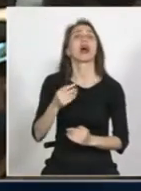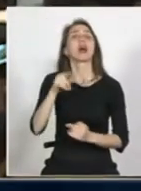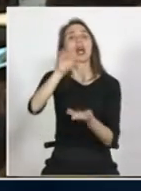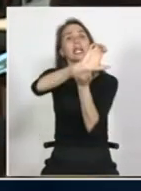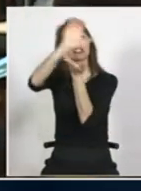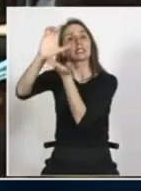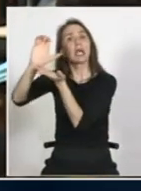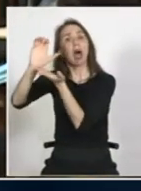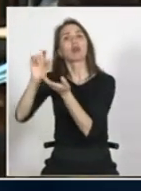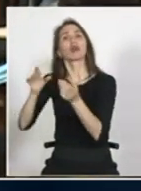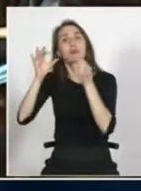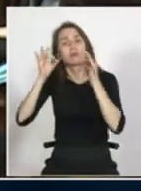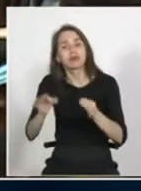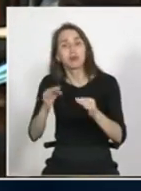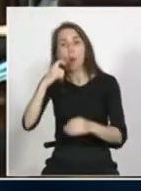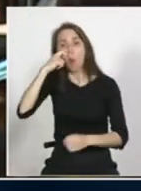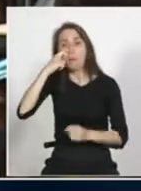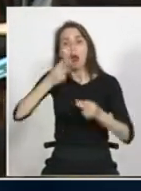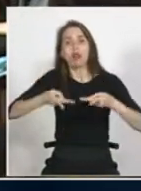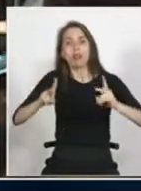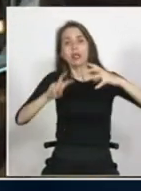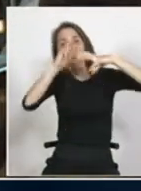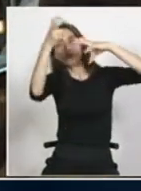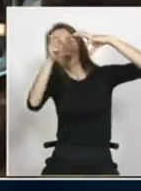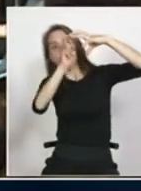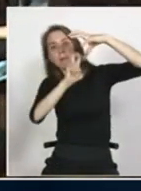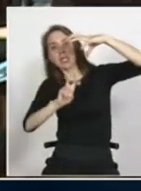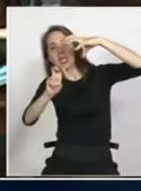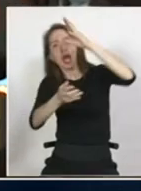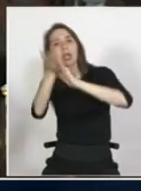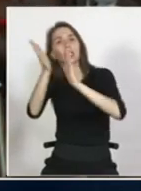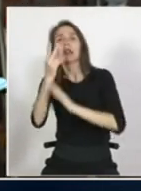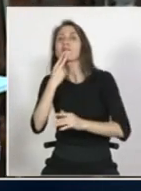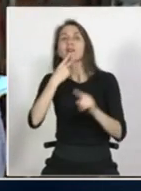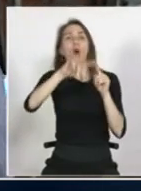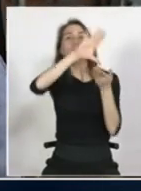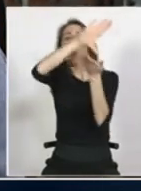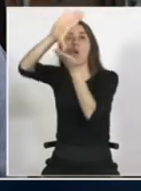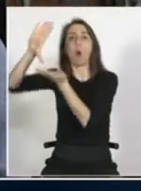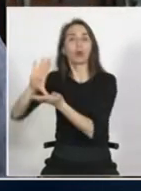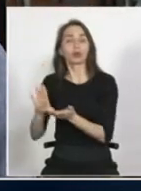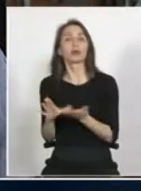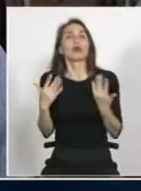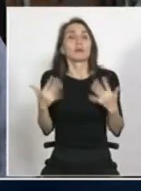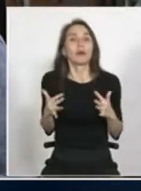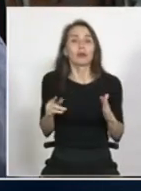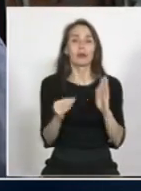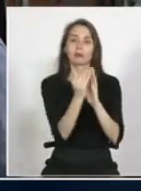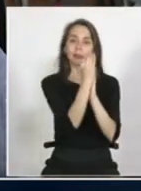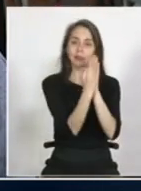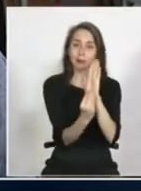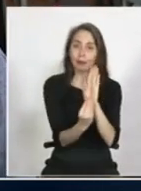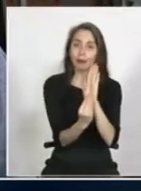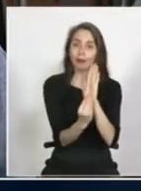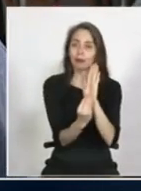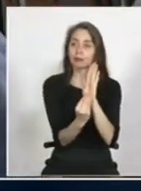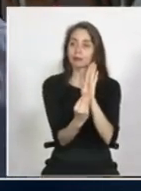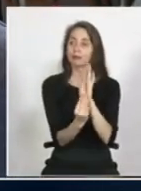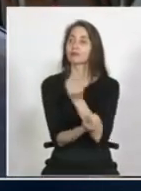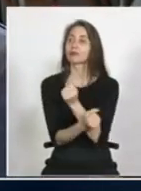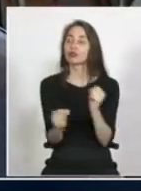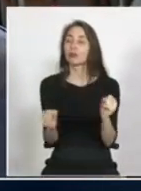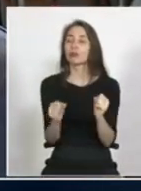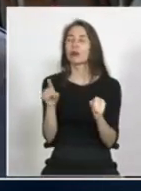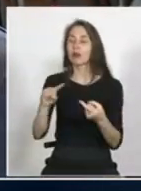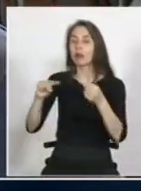o sea como que lo omite entonces por eso es importante que estén los principios porque ahí no existe la posibilidad de que se